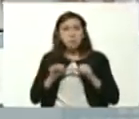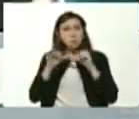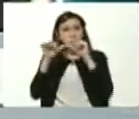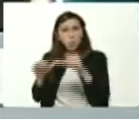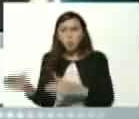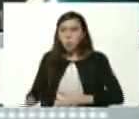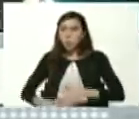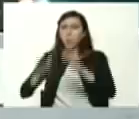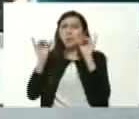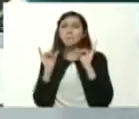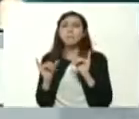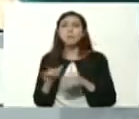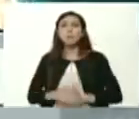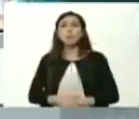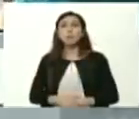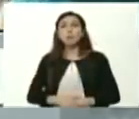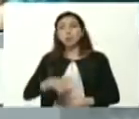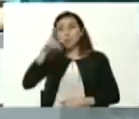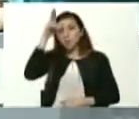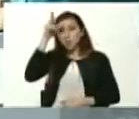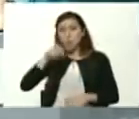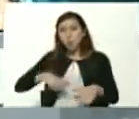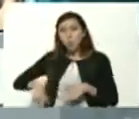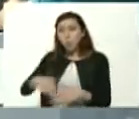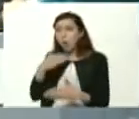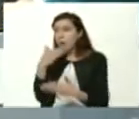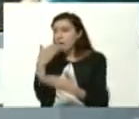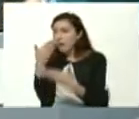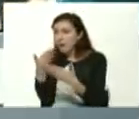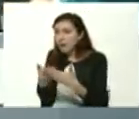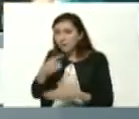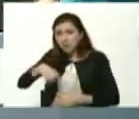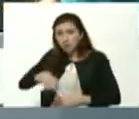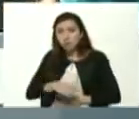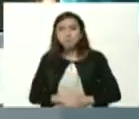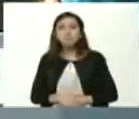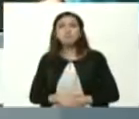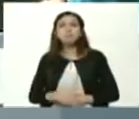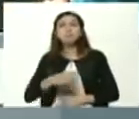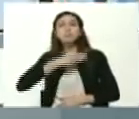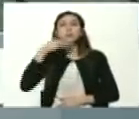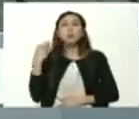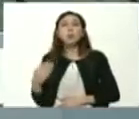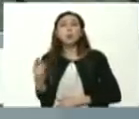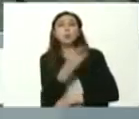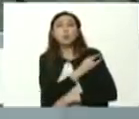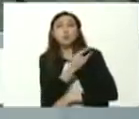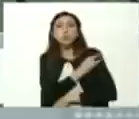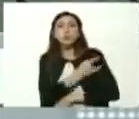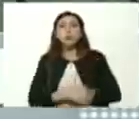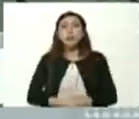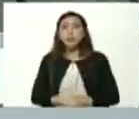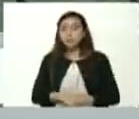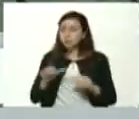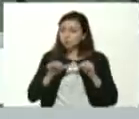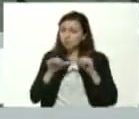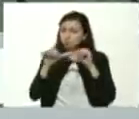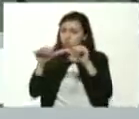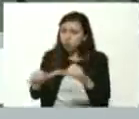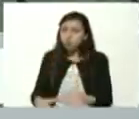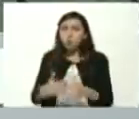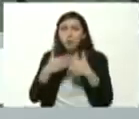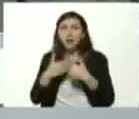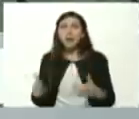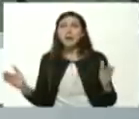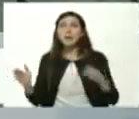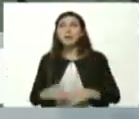ese camino desde coro les doy las gracias a la juventud universitaria que se mantengan activas